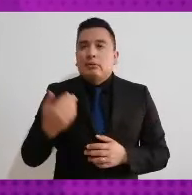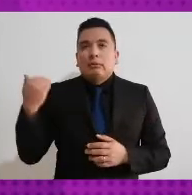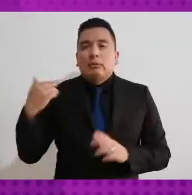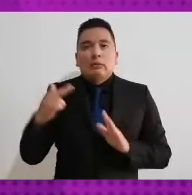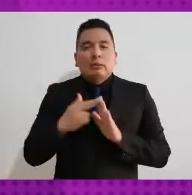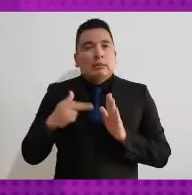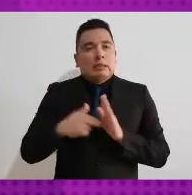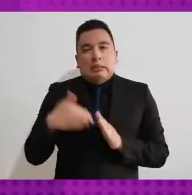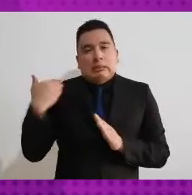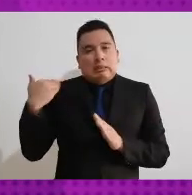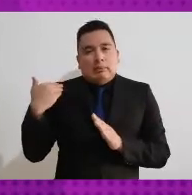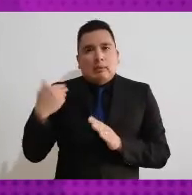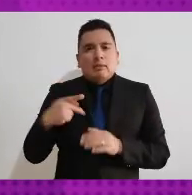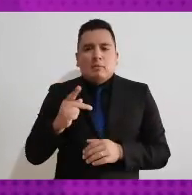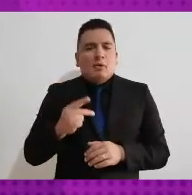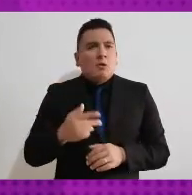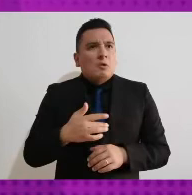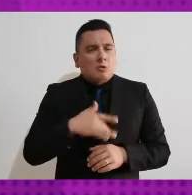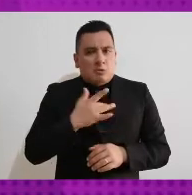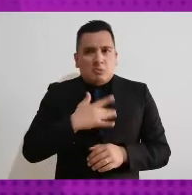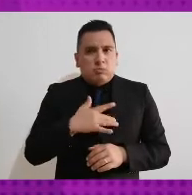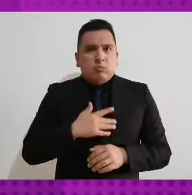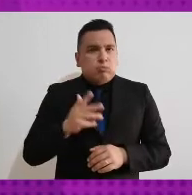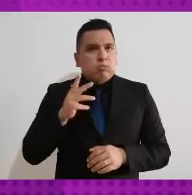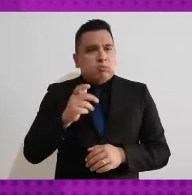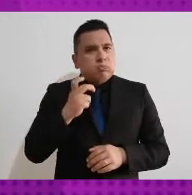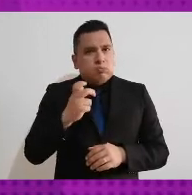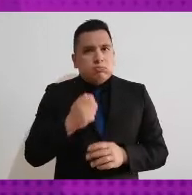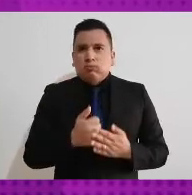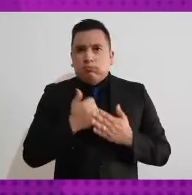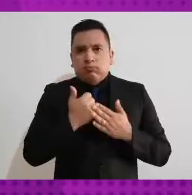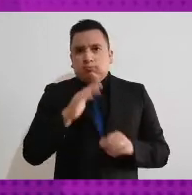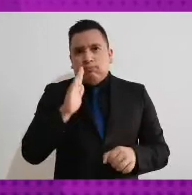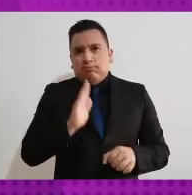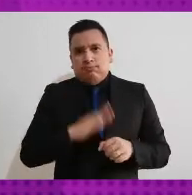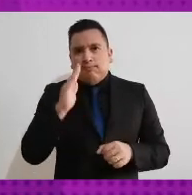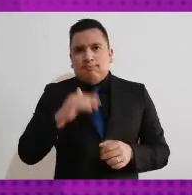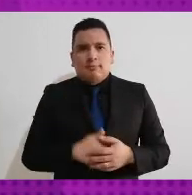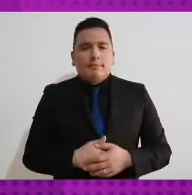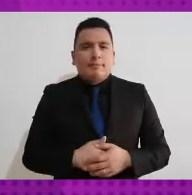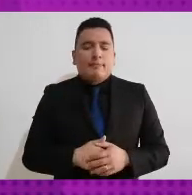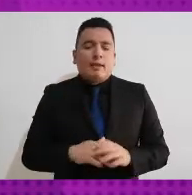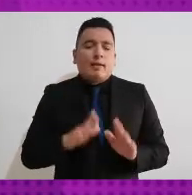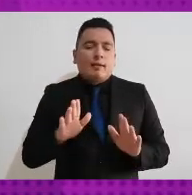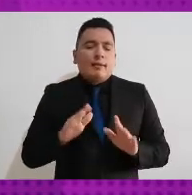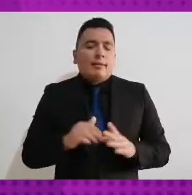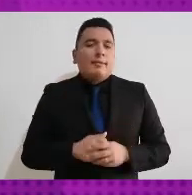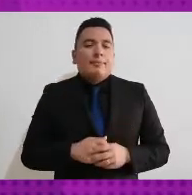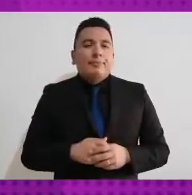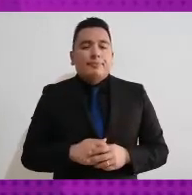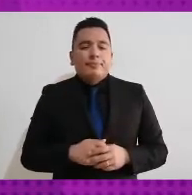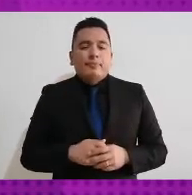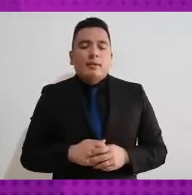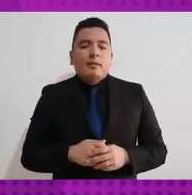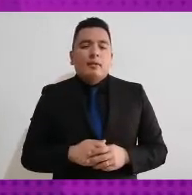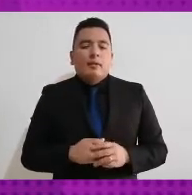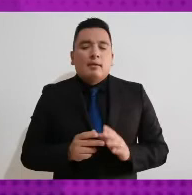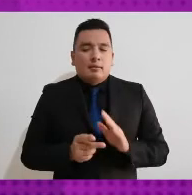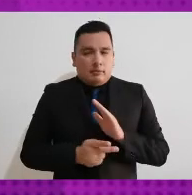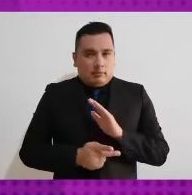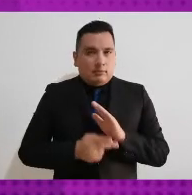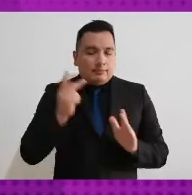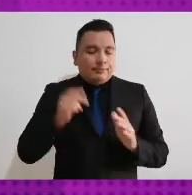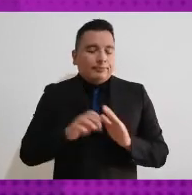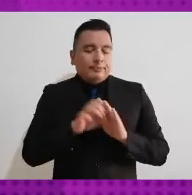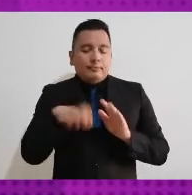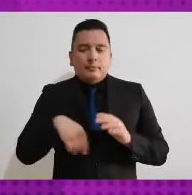implementación y que sé que va a sentar un gran precedente en esta materia. Regresando un poquito al tema de paridad,